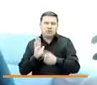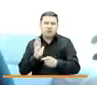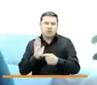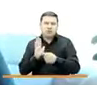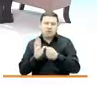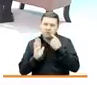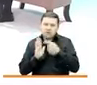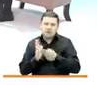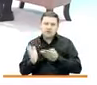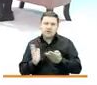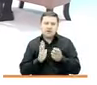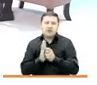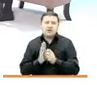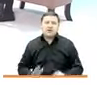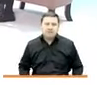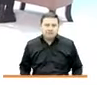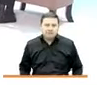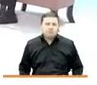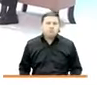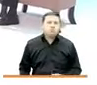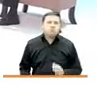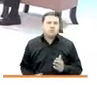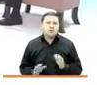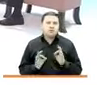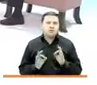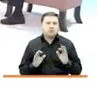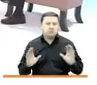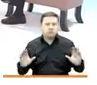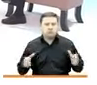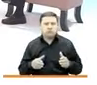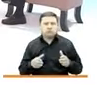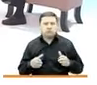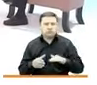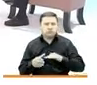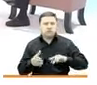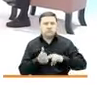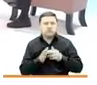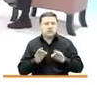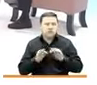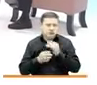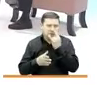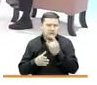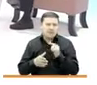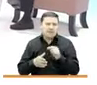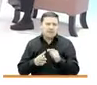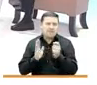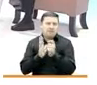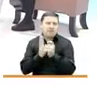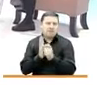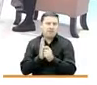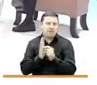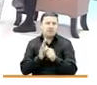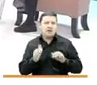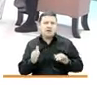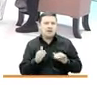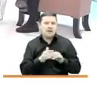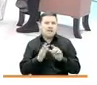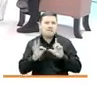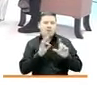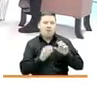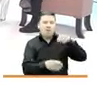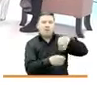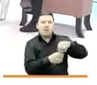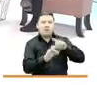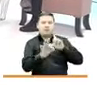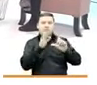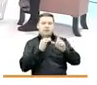al servicio. Esto va de forma concadenada y que es interesante, que esto está en un archivo virtual, el archivo